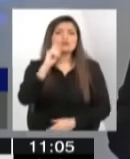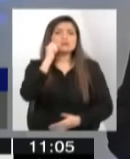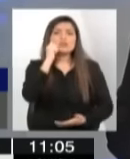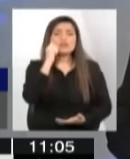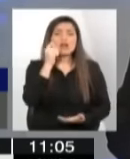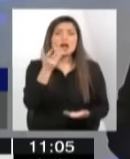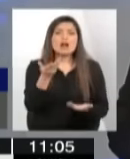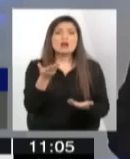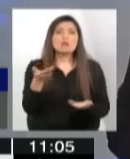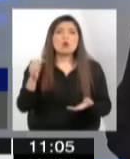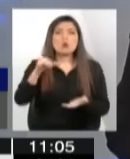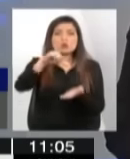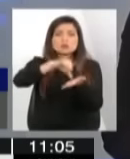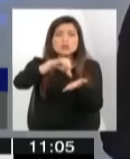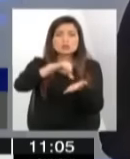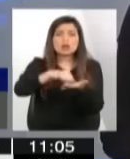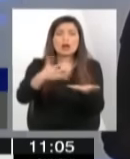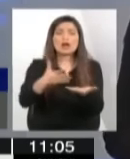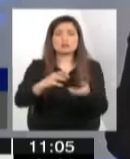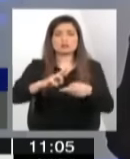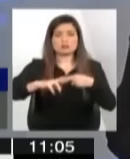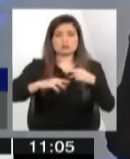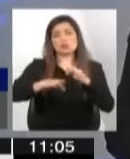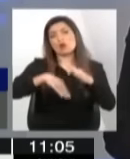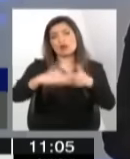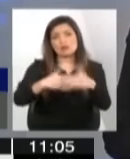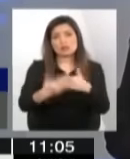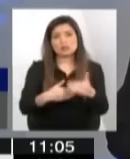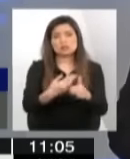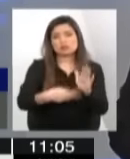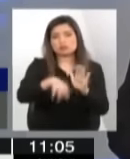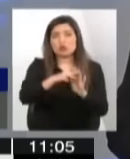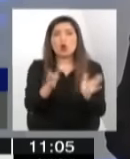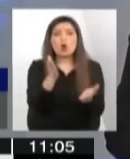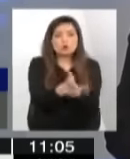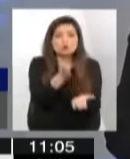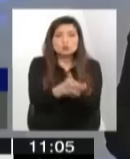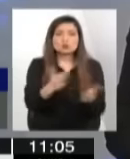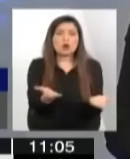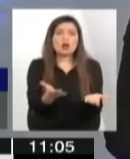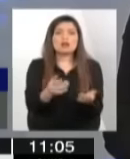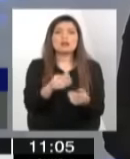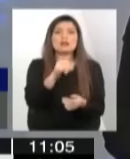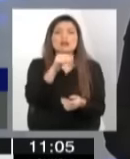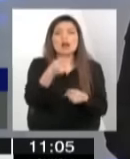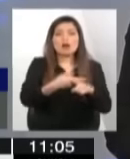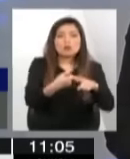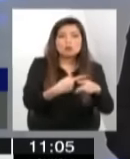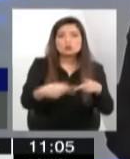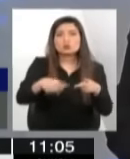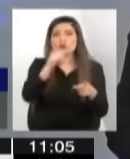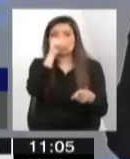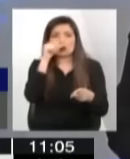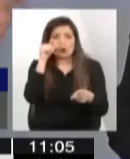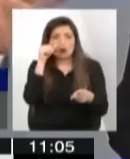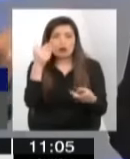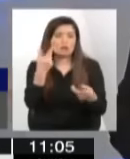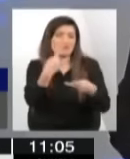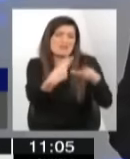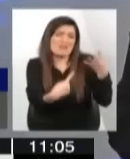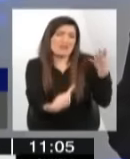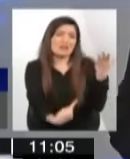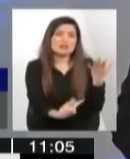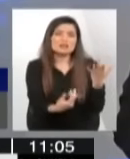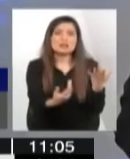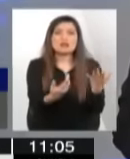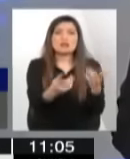Conductual donde existían infractores de ley, estamos hablando de abusos, drogadicción, diversos